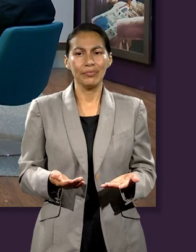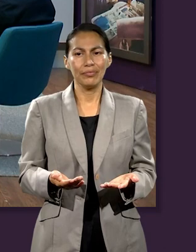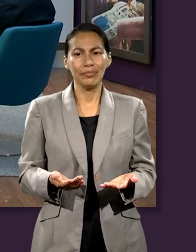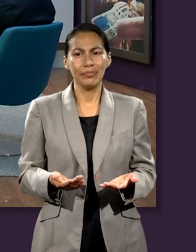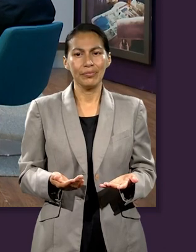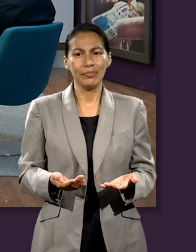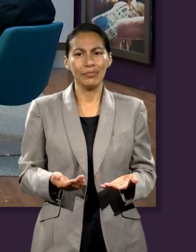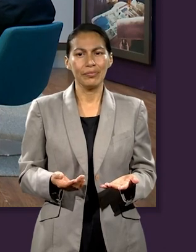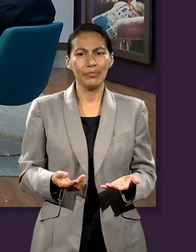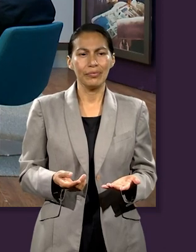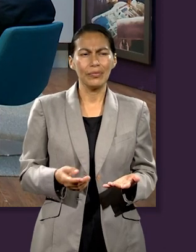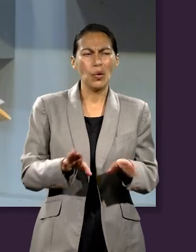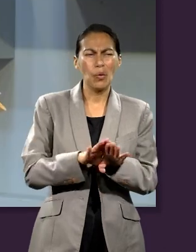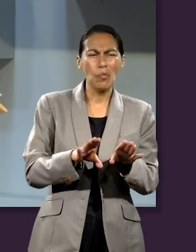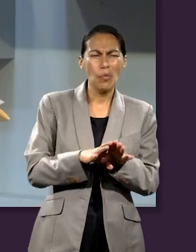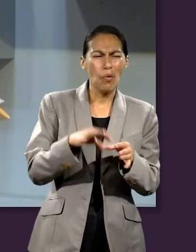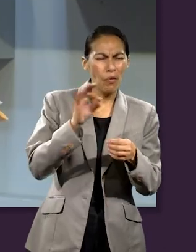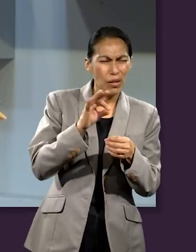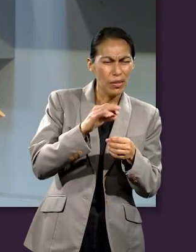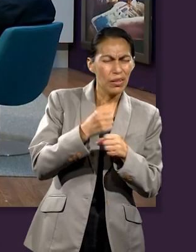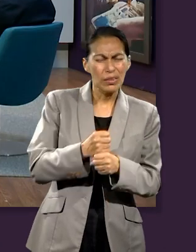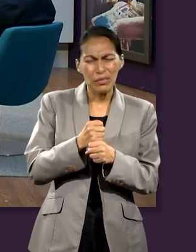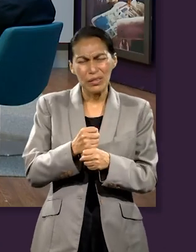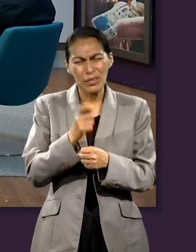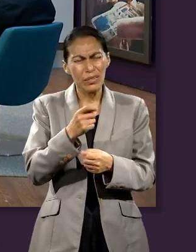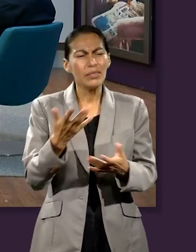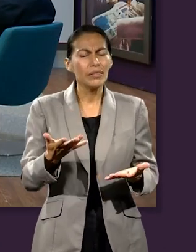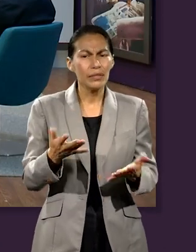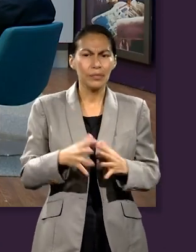ofrendas o relación con un sacrificio?